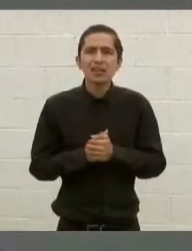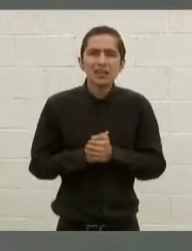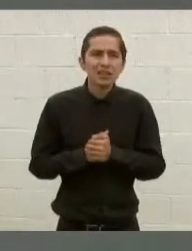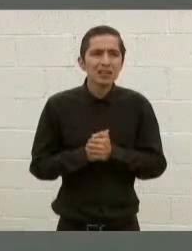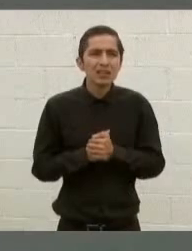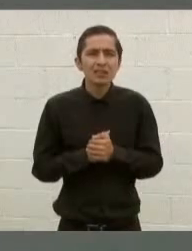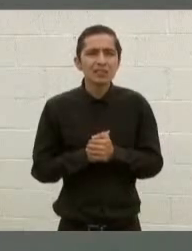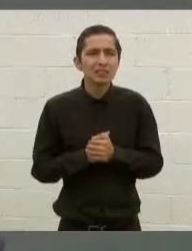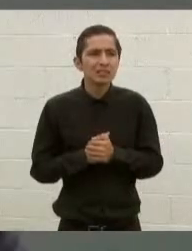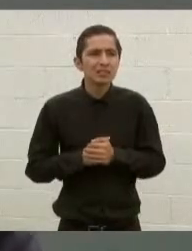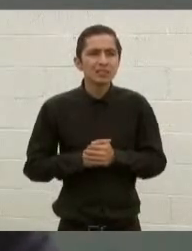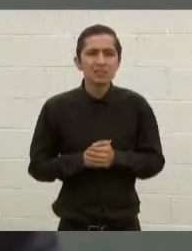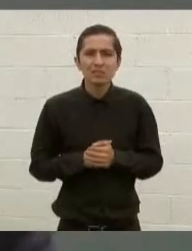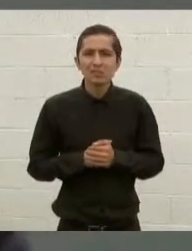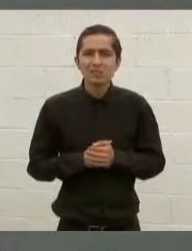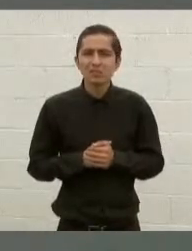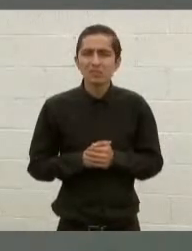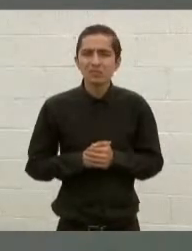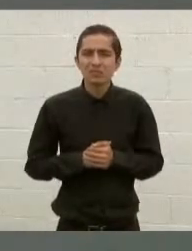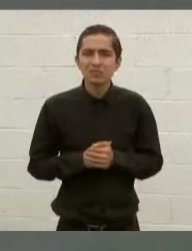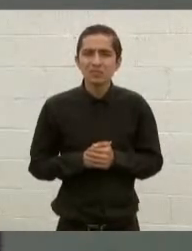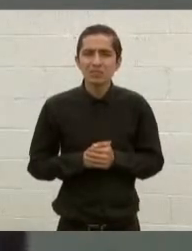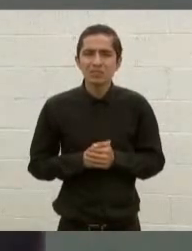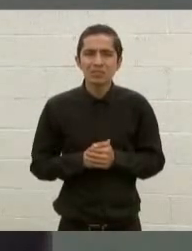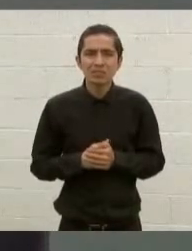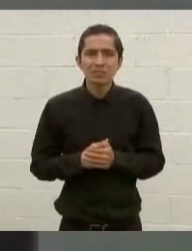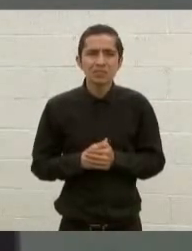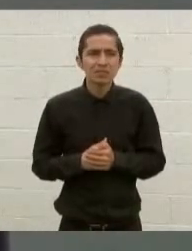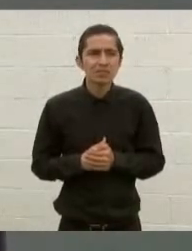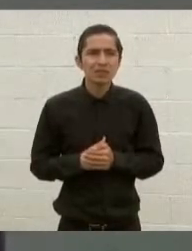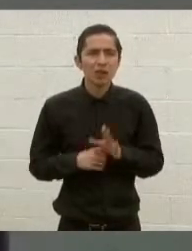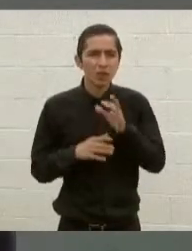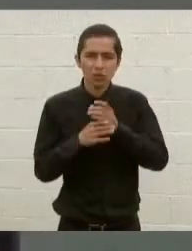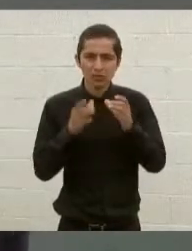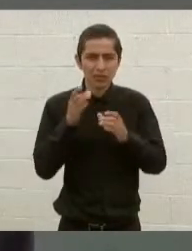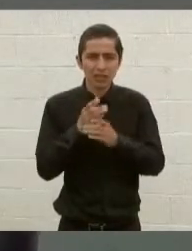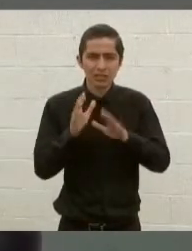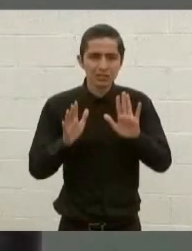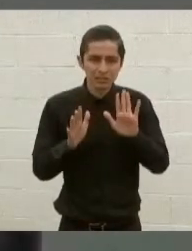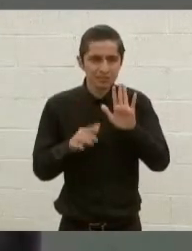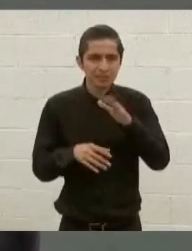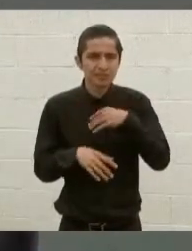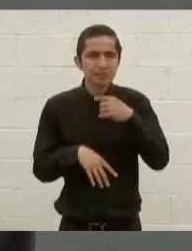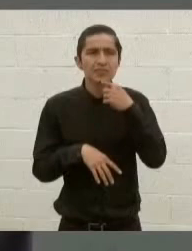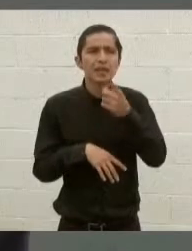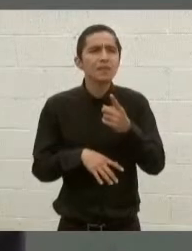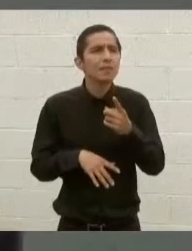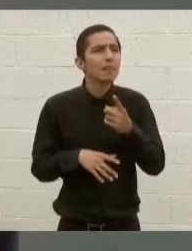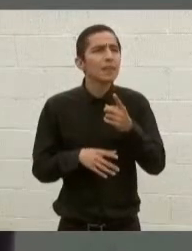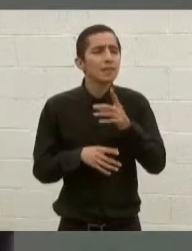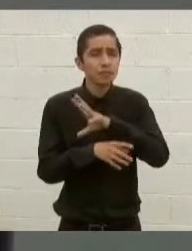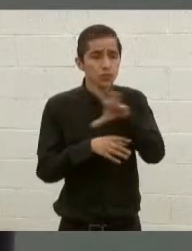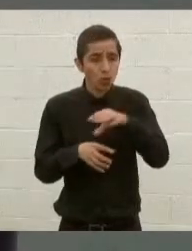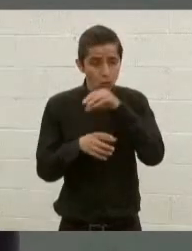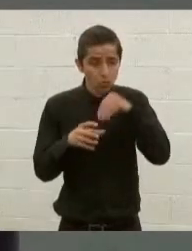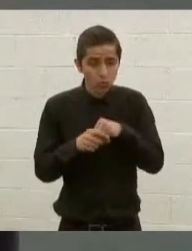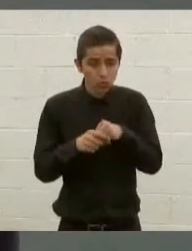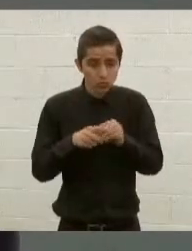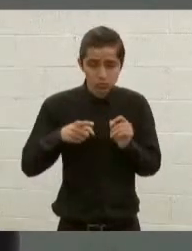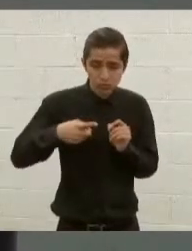un par de cosas. Primeramente, que todos los elementos